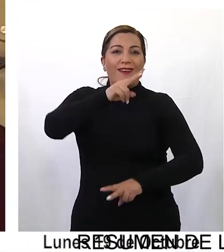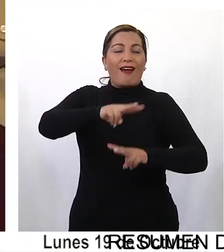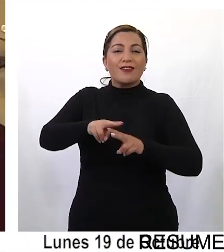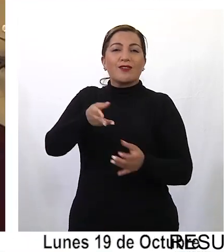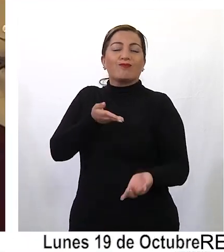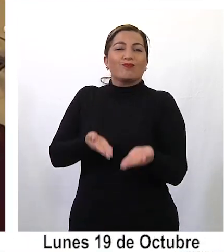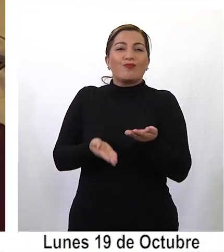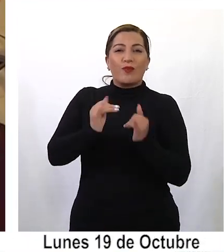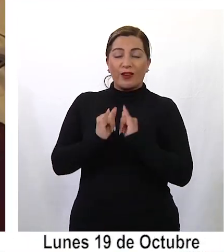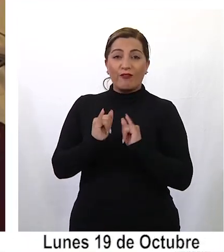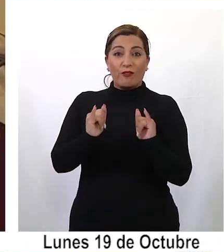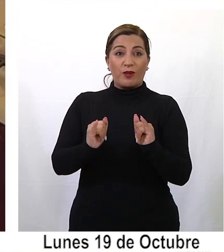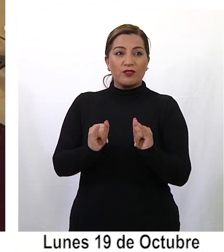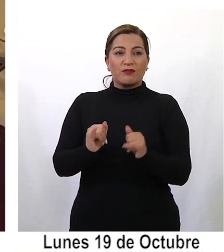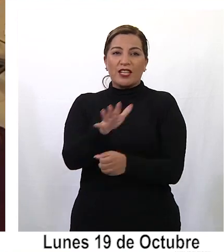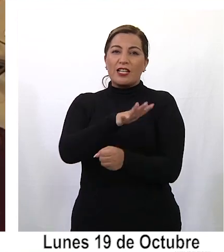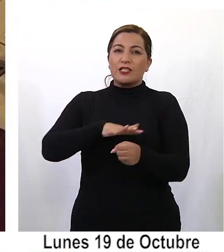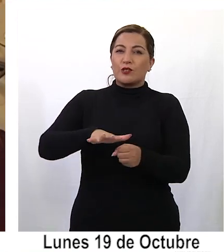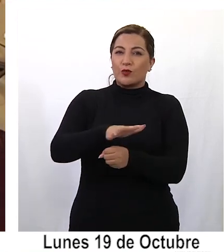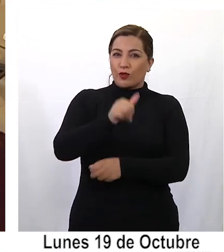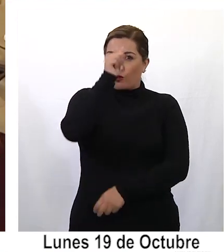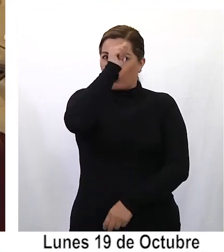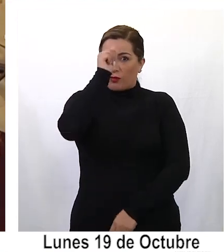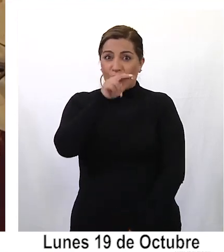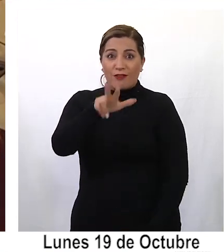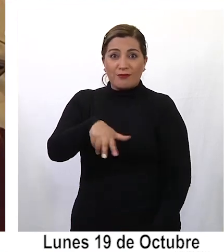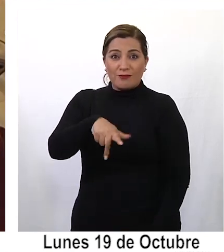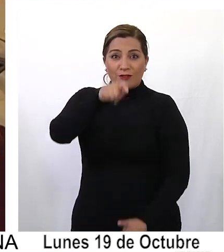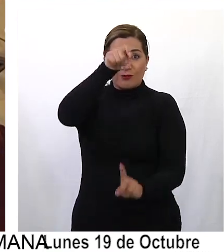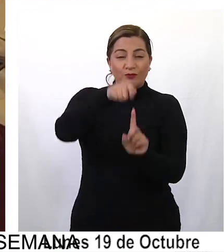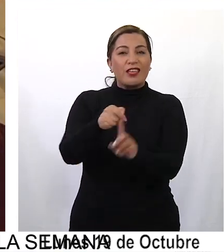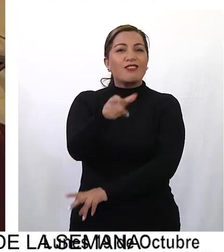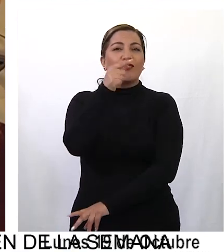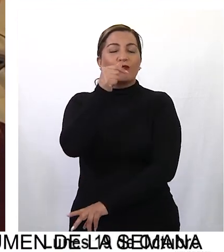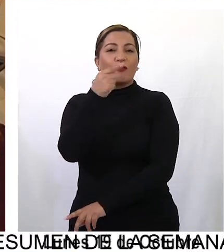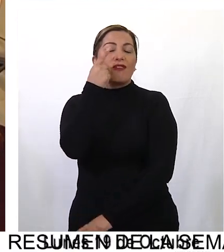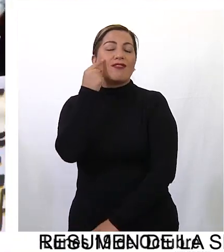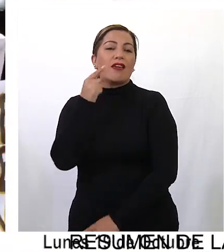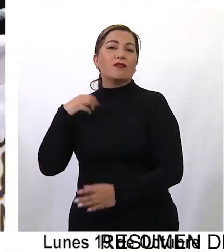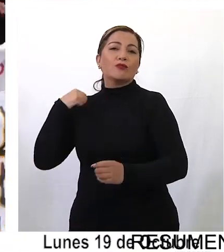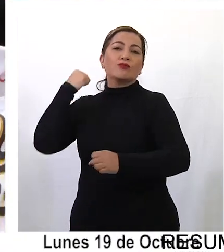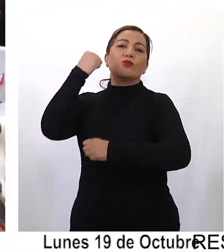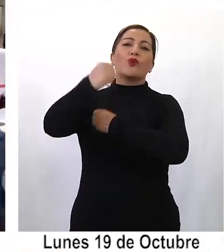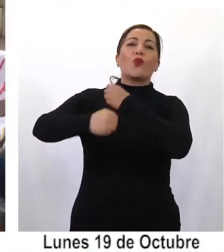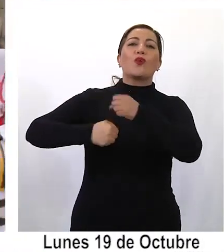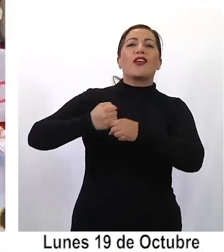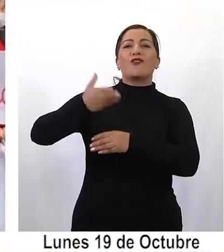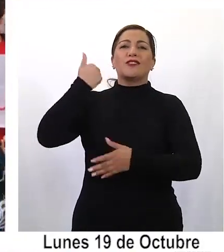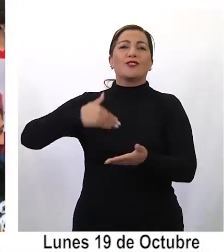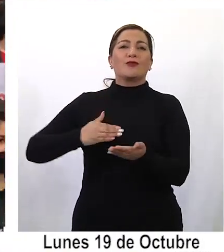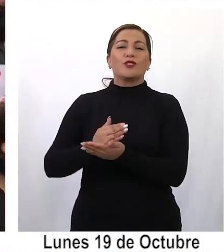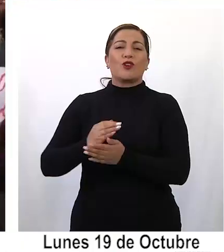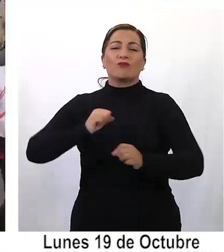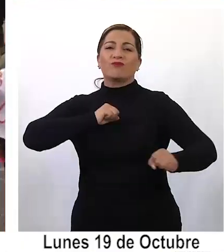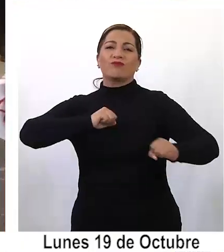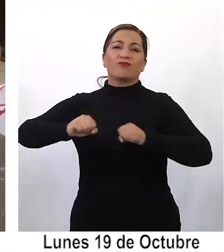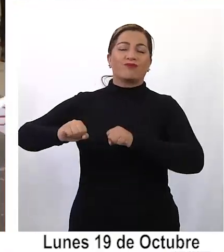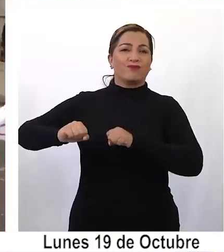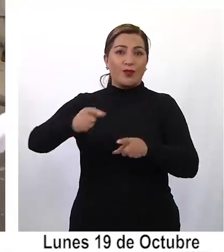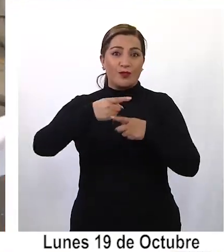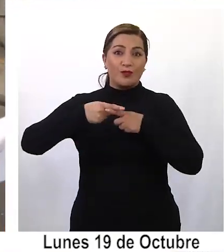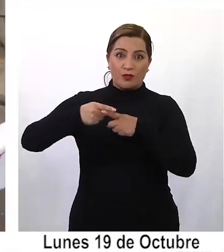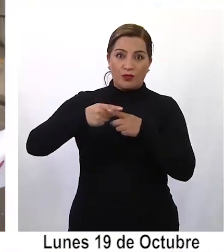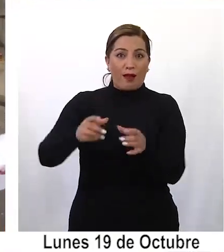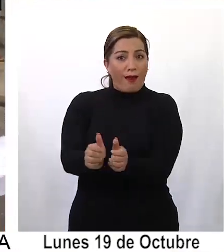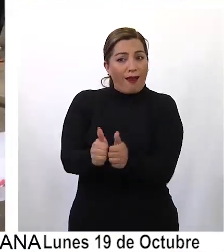balance de lo sucedido este domingo 18 de octubre, día en que se conmemora un año desde el estallido social. Las